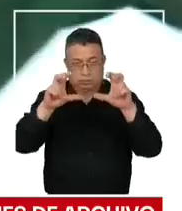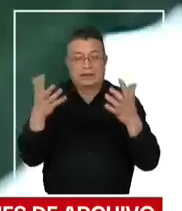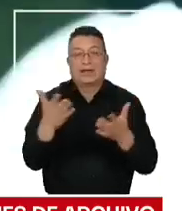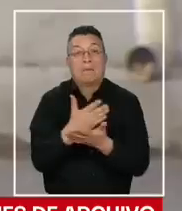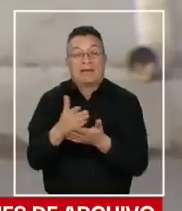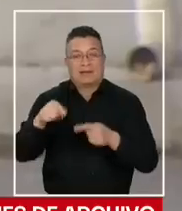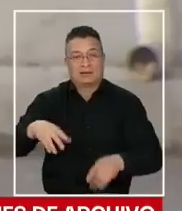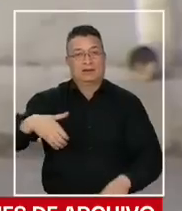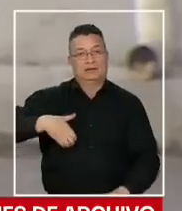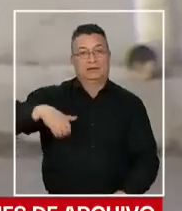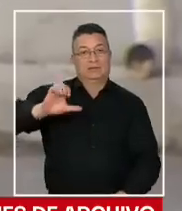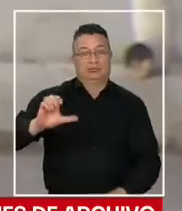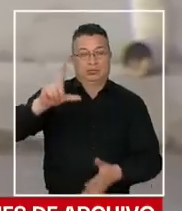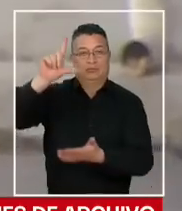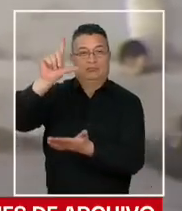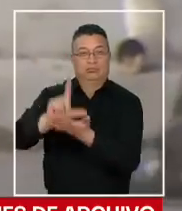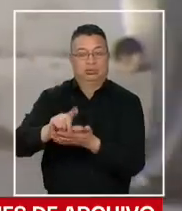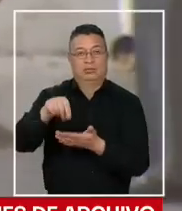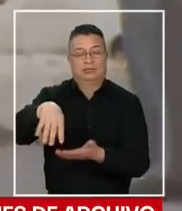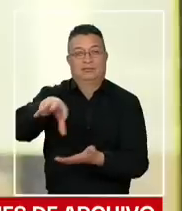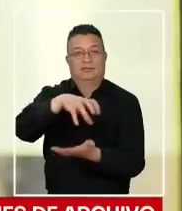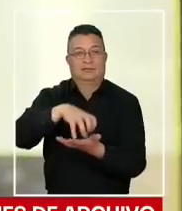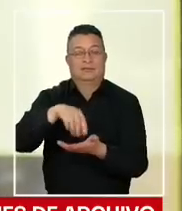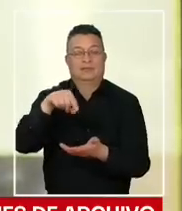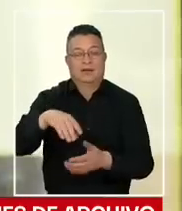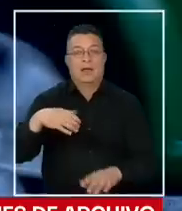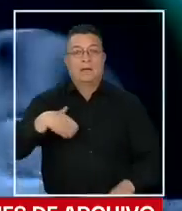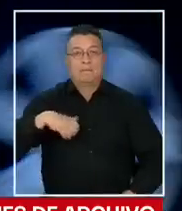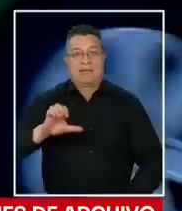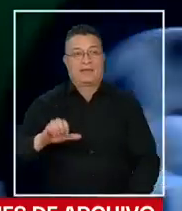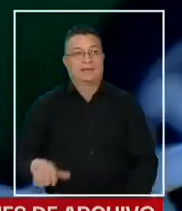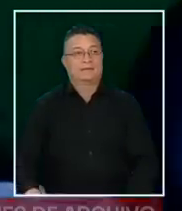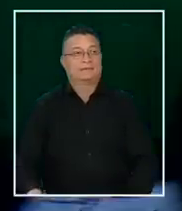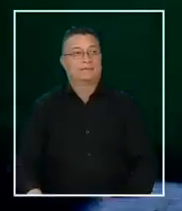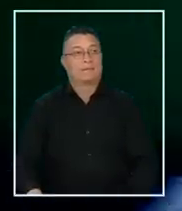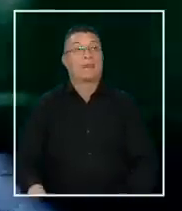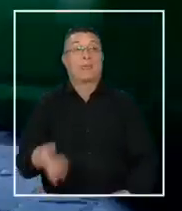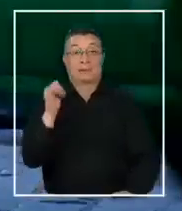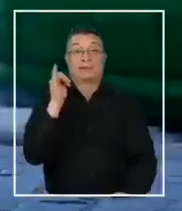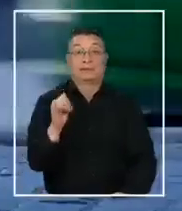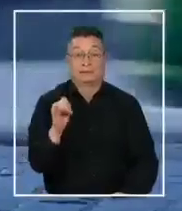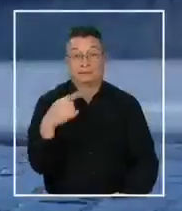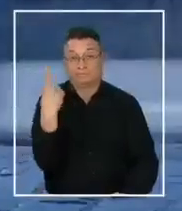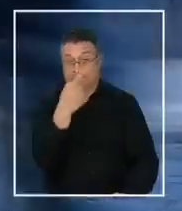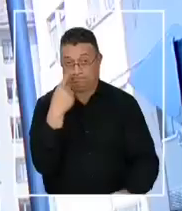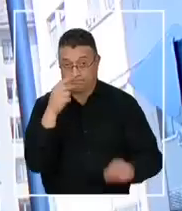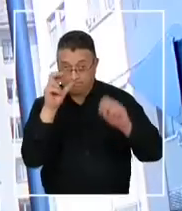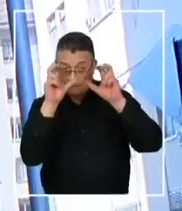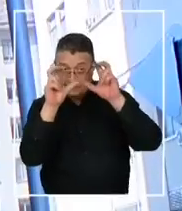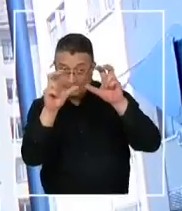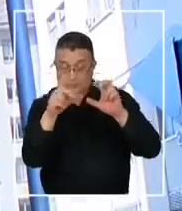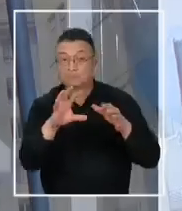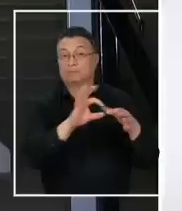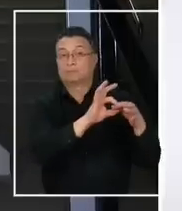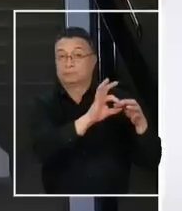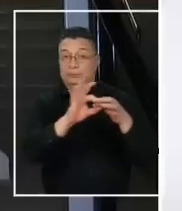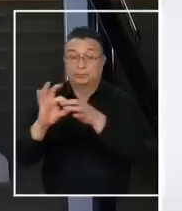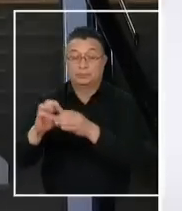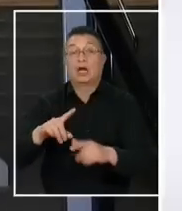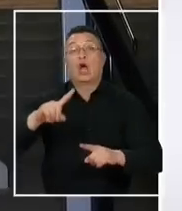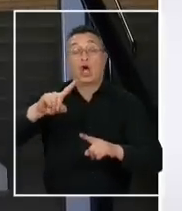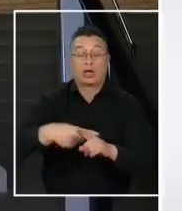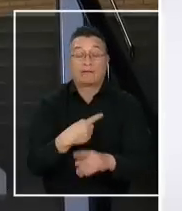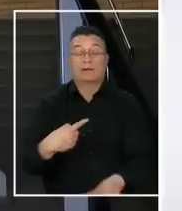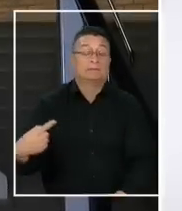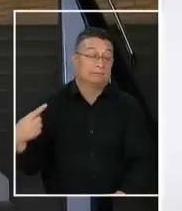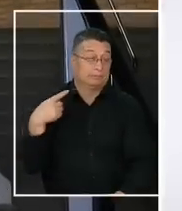investigaciones del cuartel de independencia de la policía de investigaciones. Claro que sí, Yesenia. Vamos a estar atentos, por supuesto, a este hecho, que una vez más,